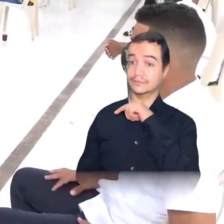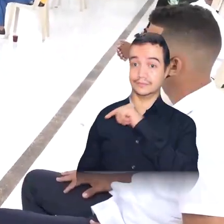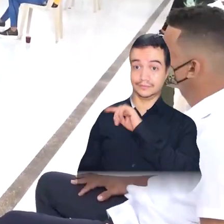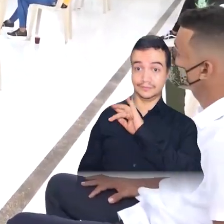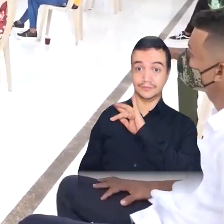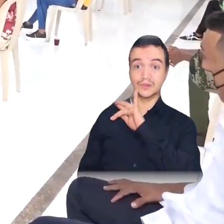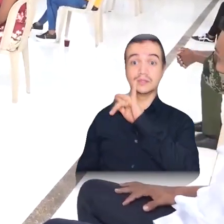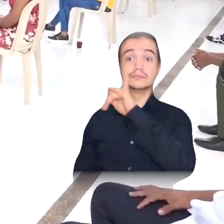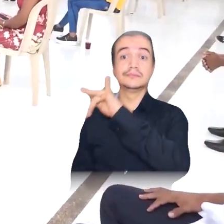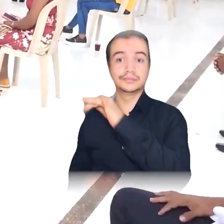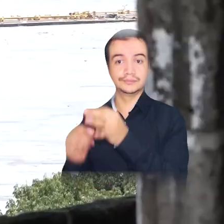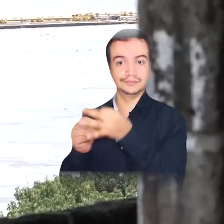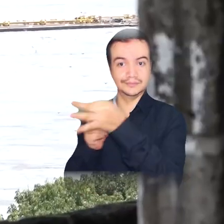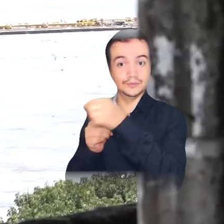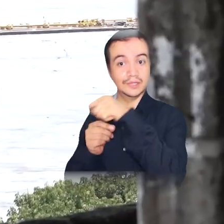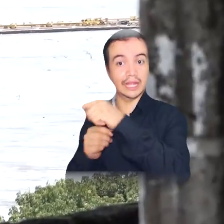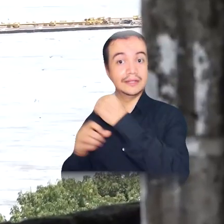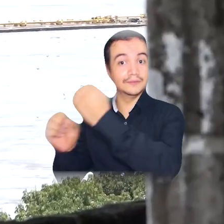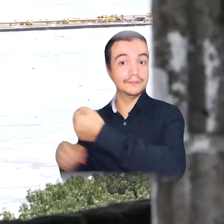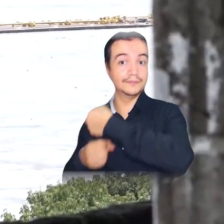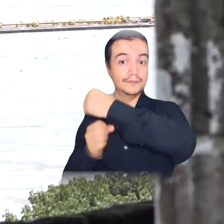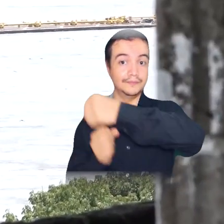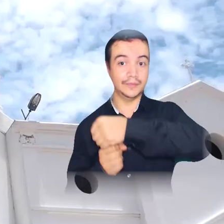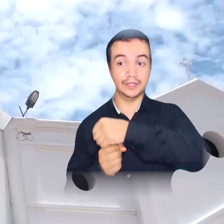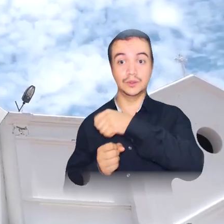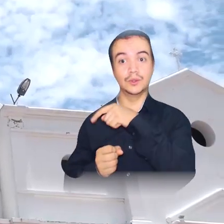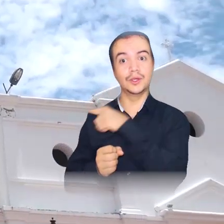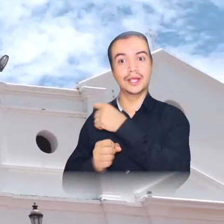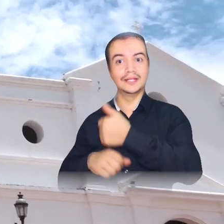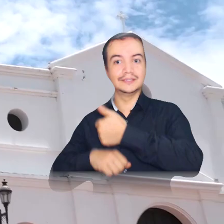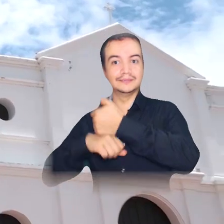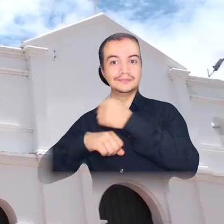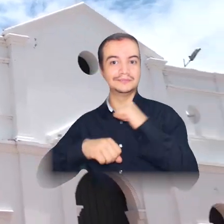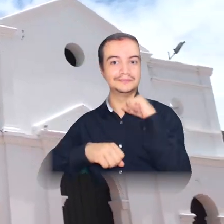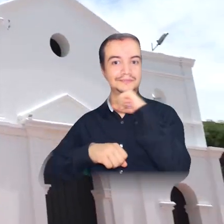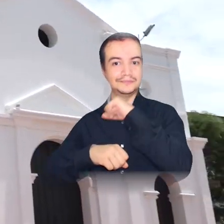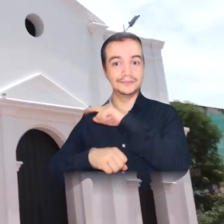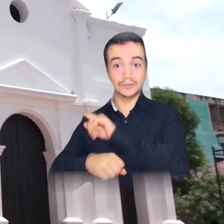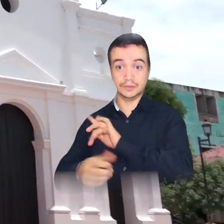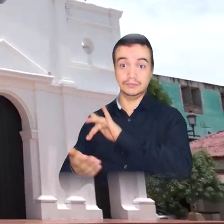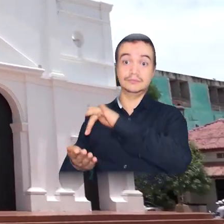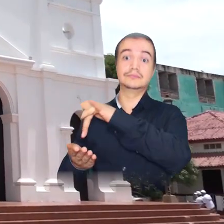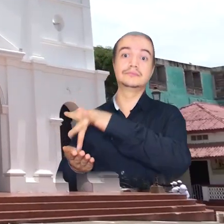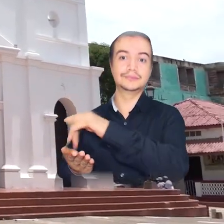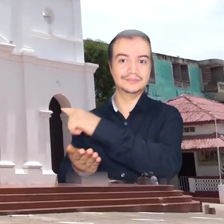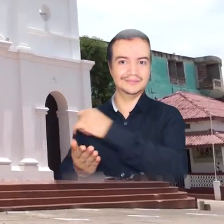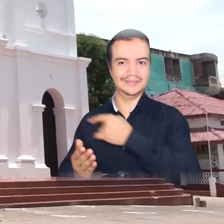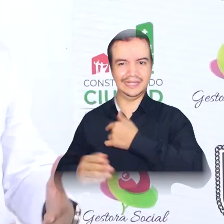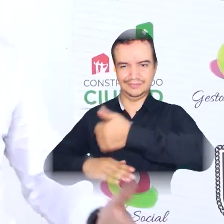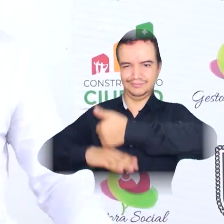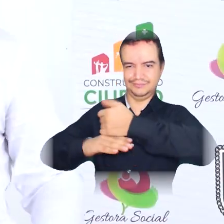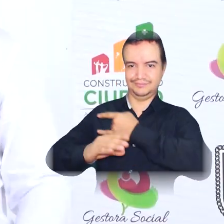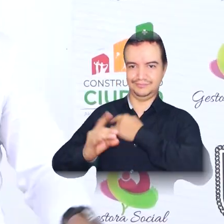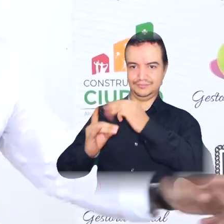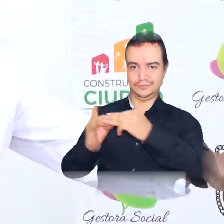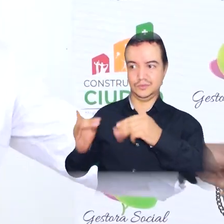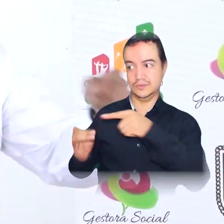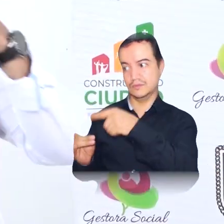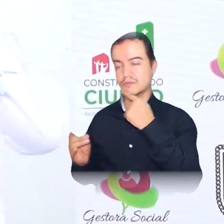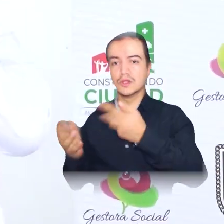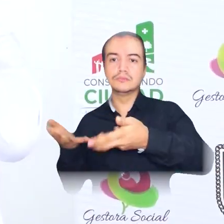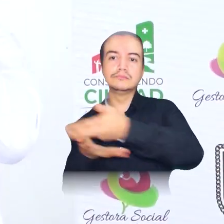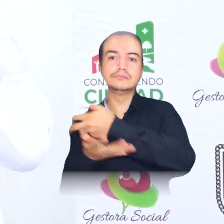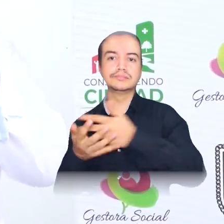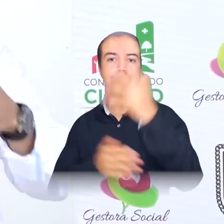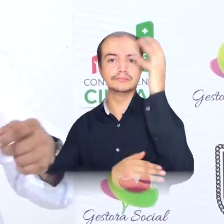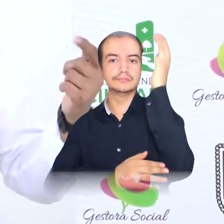Durante su visita al municipio del Banco Magdalena, el doctor Pablo Vera Salazar, rector de la institución, participó en